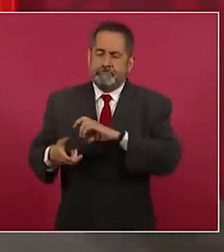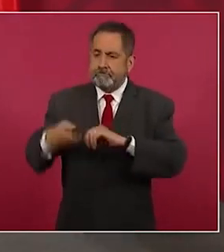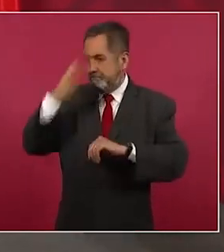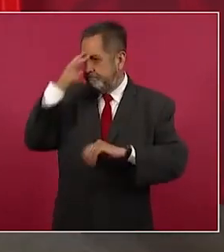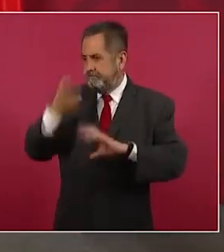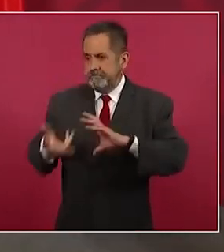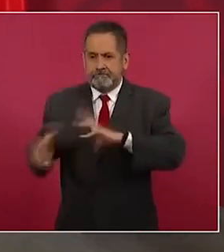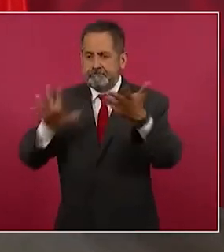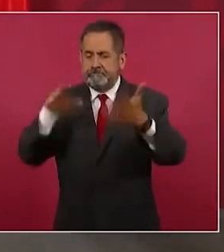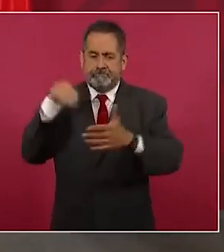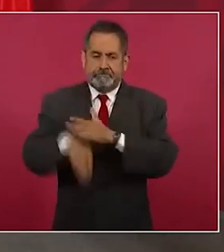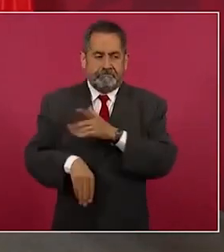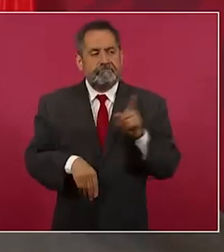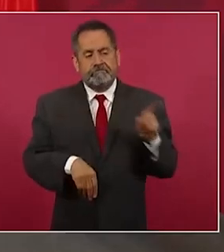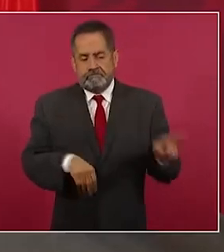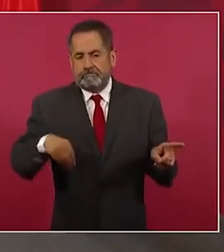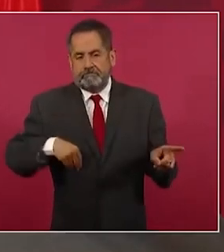México.